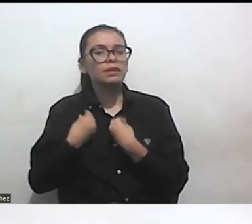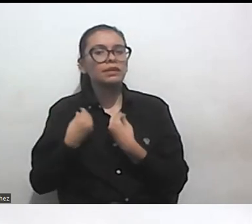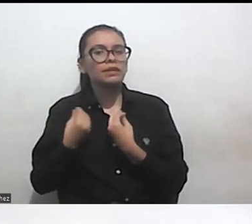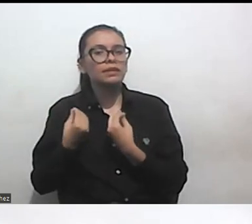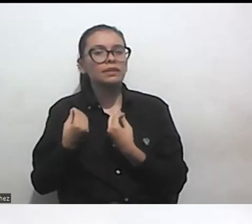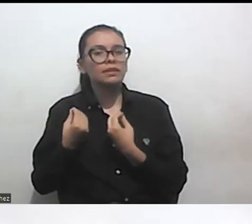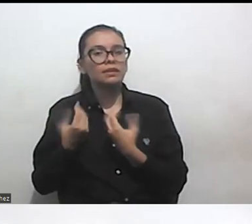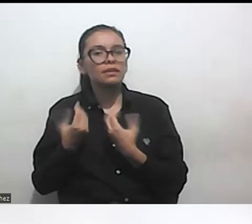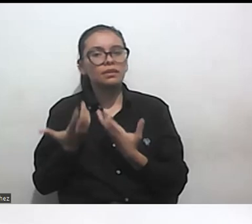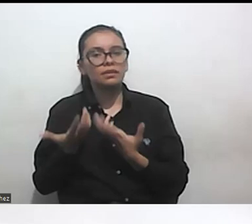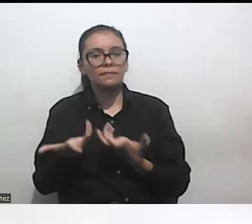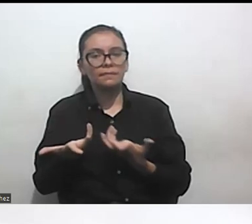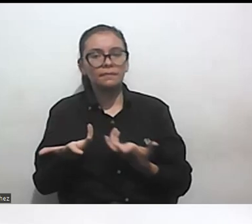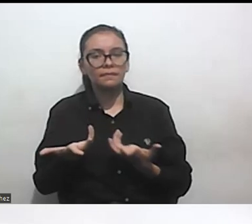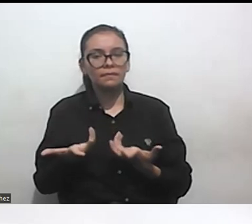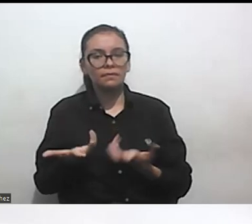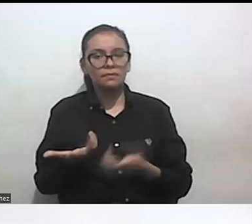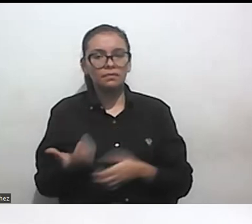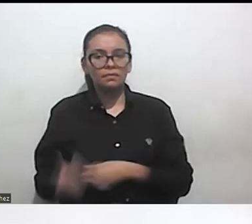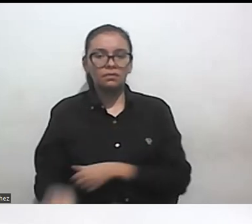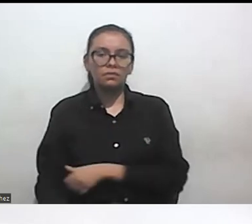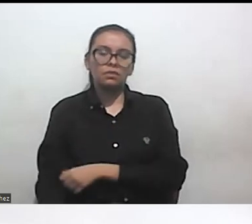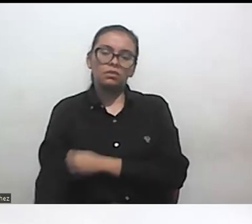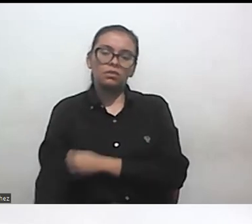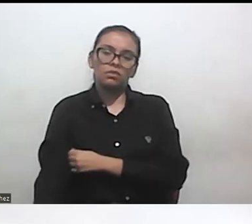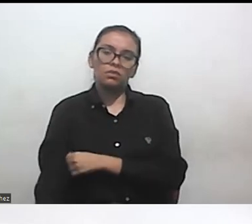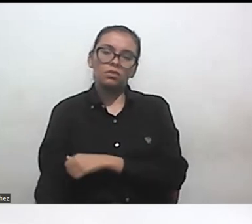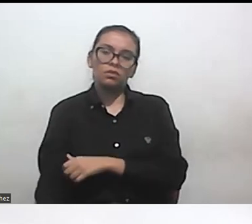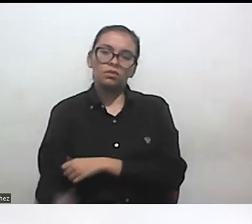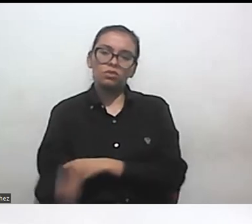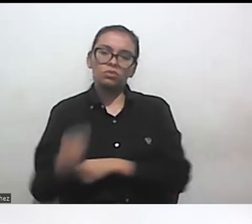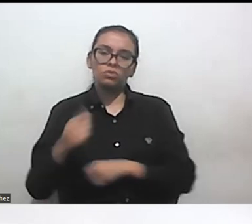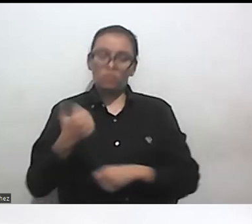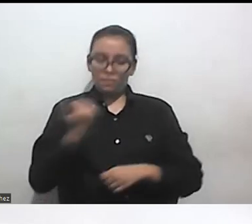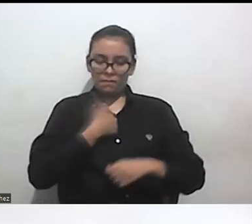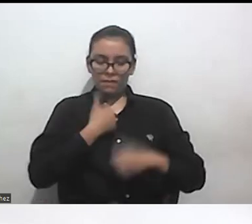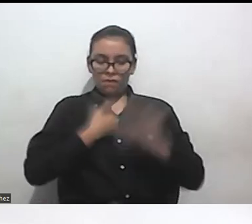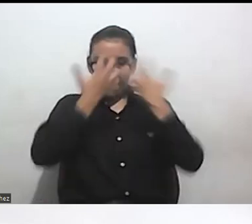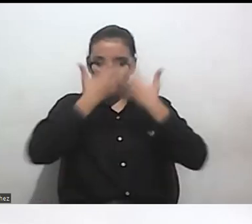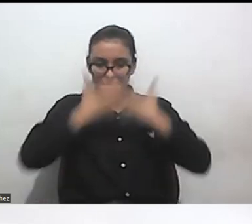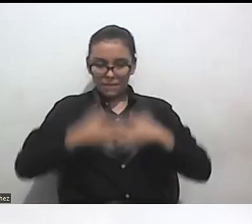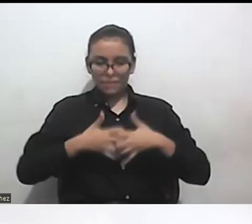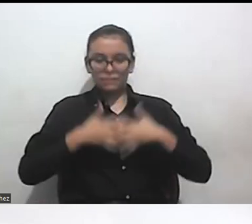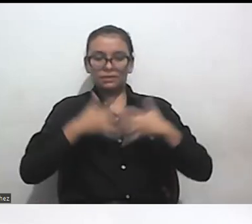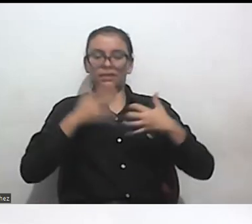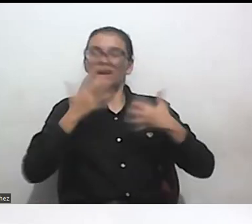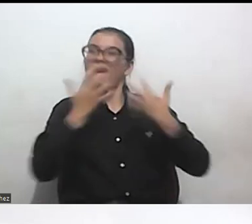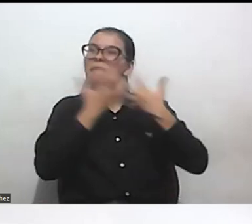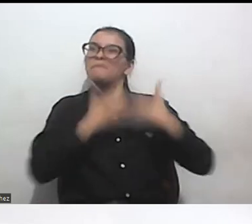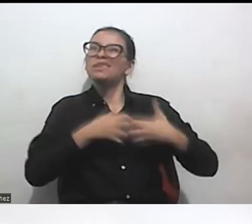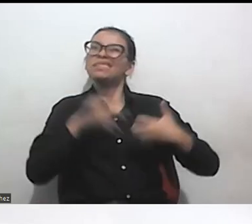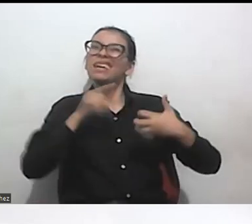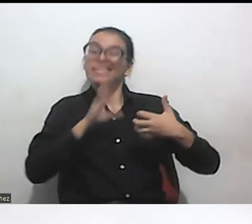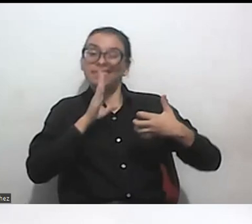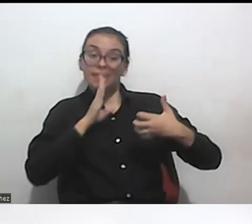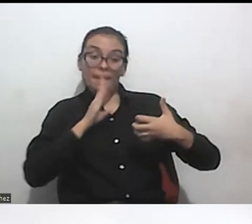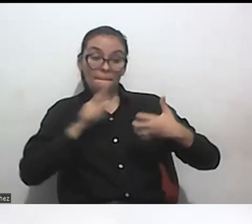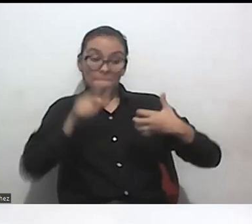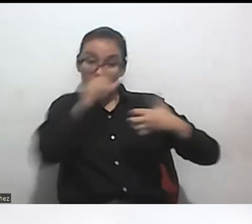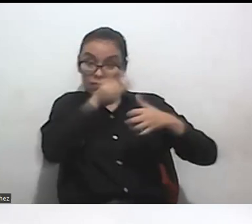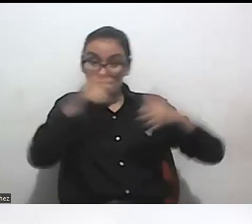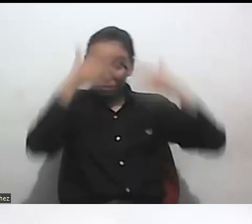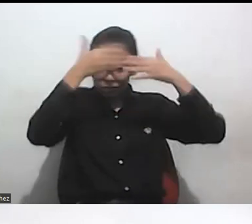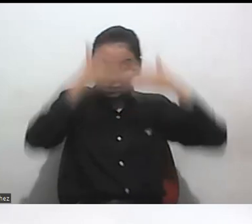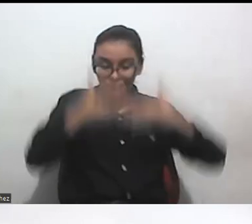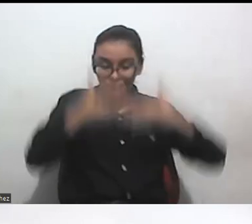un reconocimiento digamos de capacidad en el espacio étnico ya